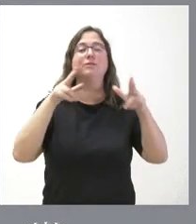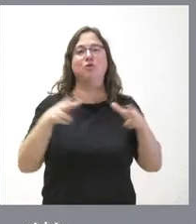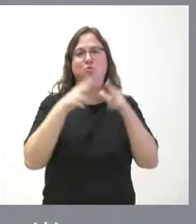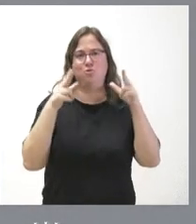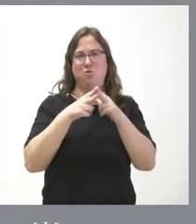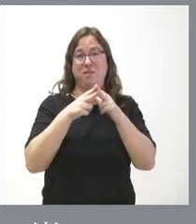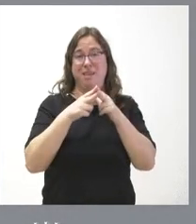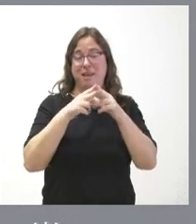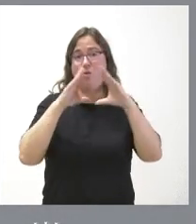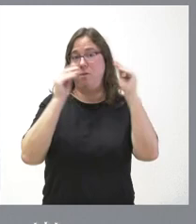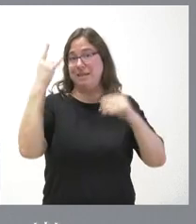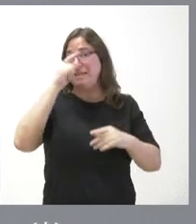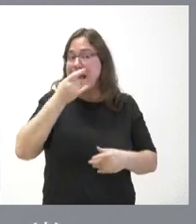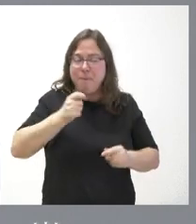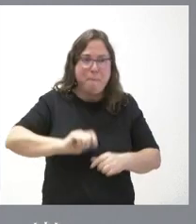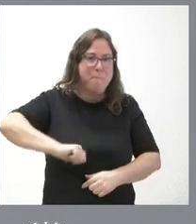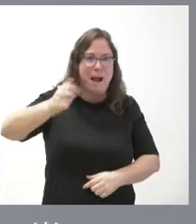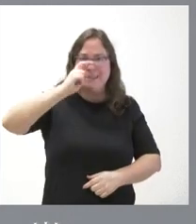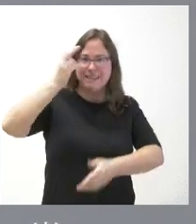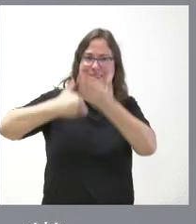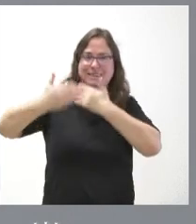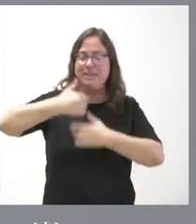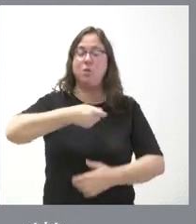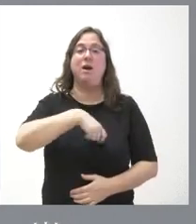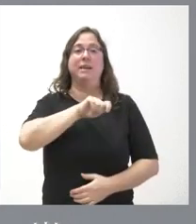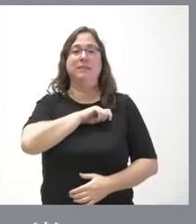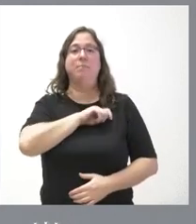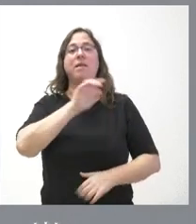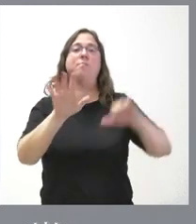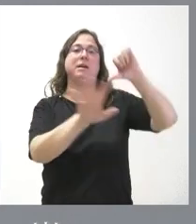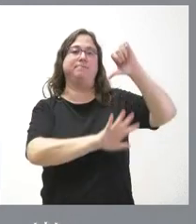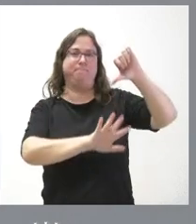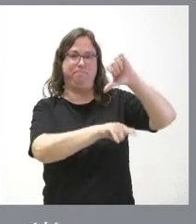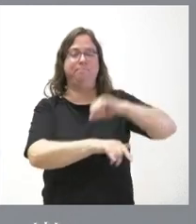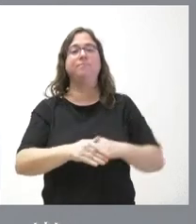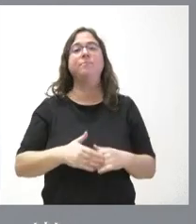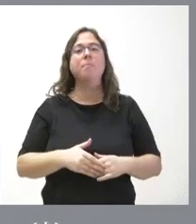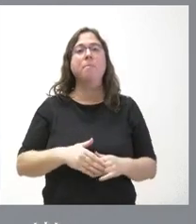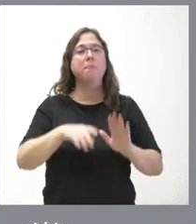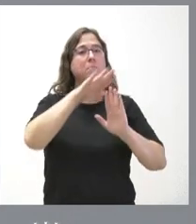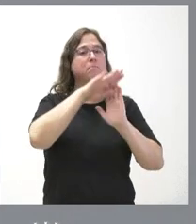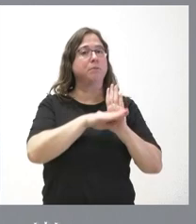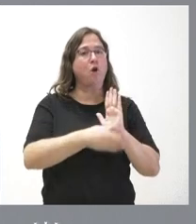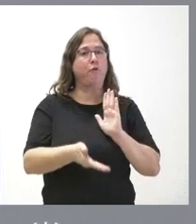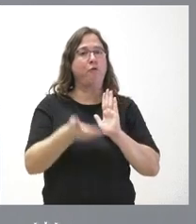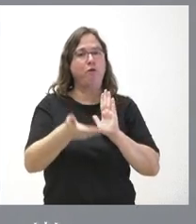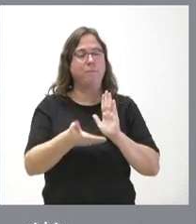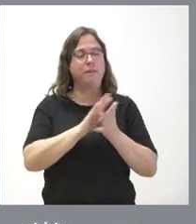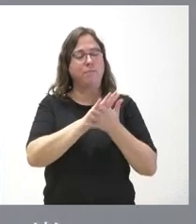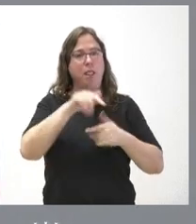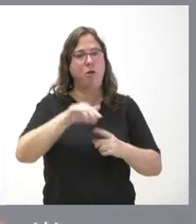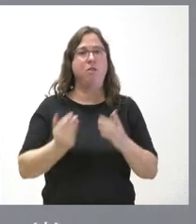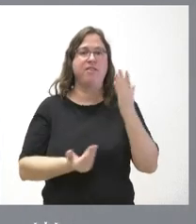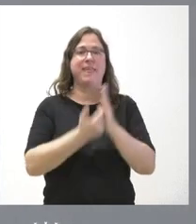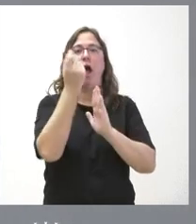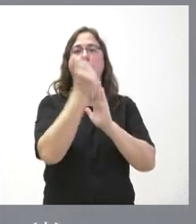existentes actualmente en España y en todo Iberoamérica. Estos son los asuntos fundamentales del orden del día. Una cuestión